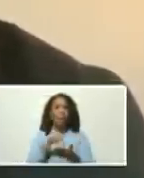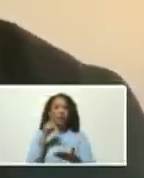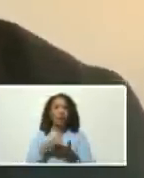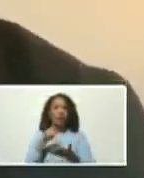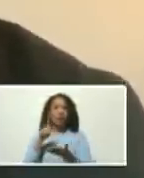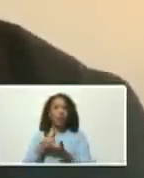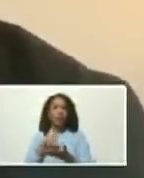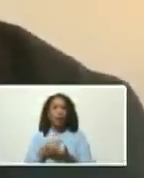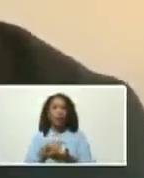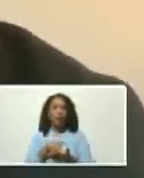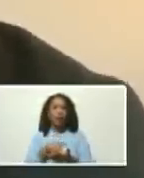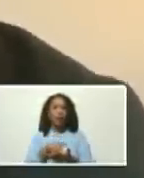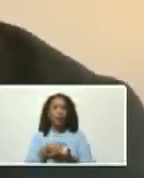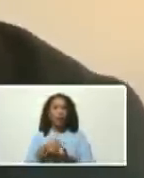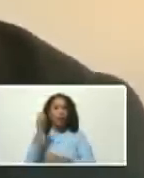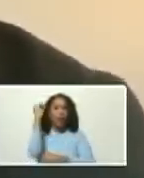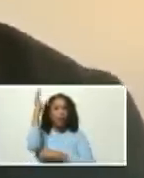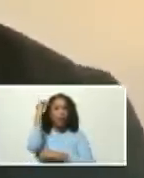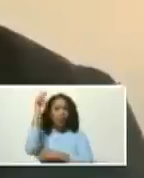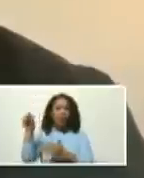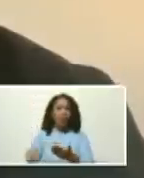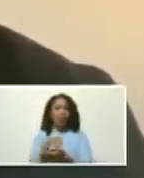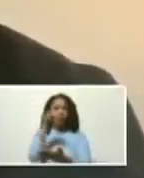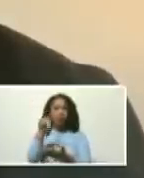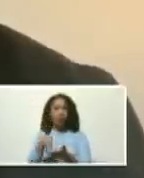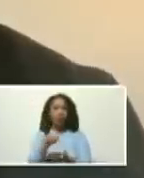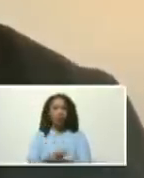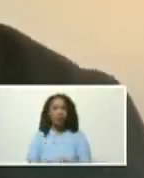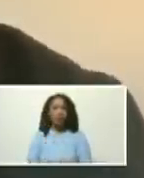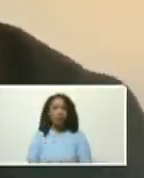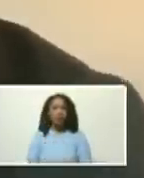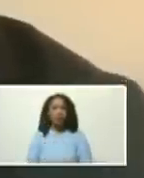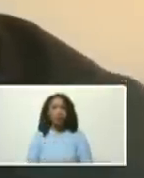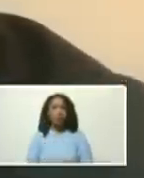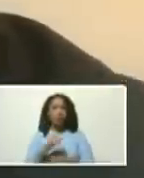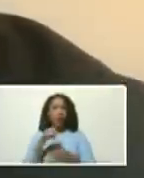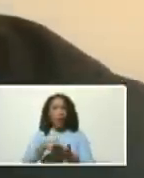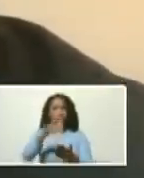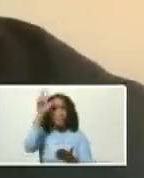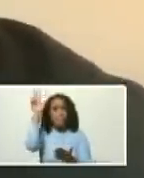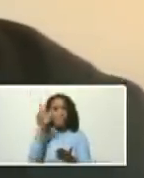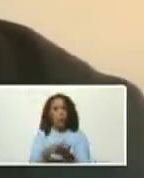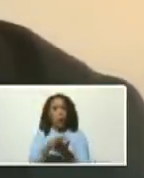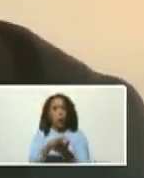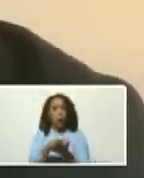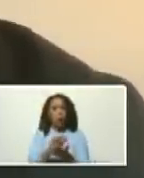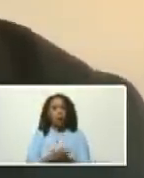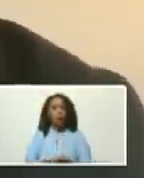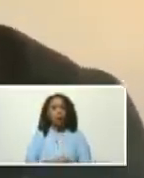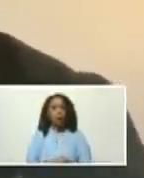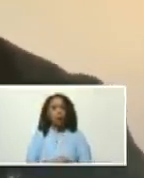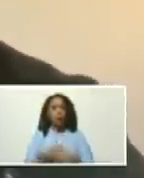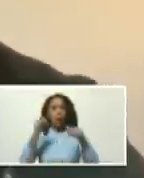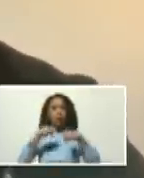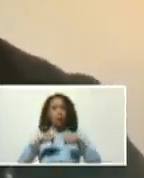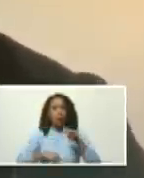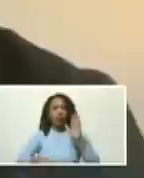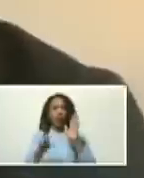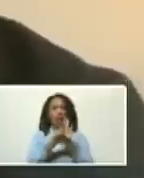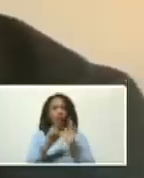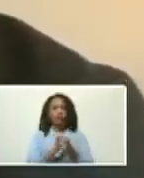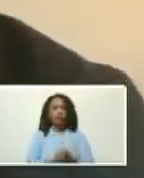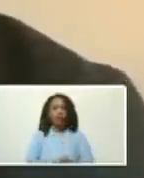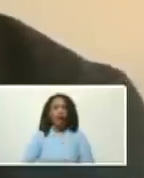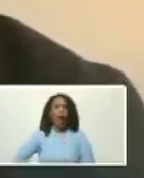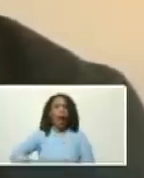de la asamblea nacional por la aprobación de esta ley y